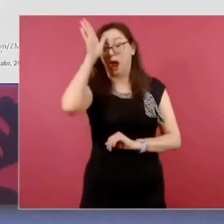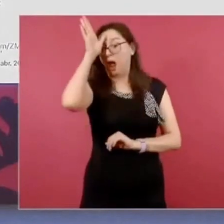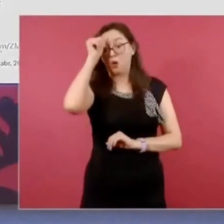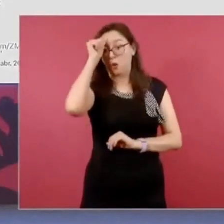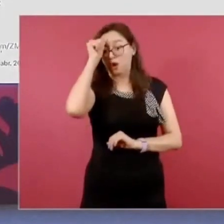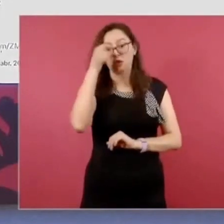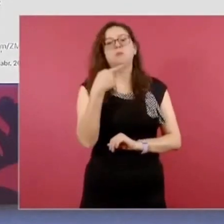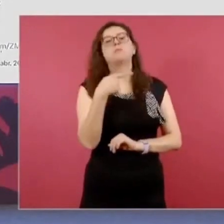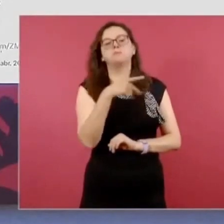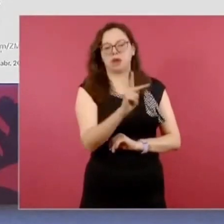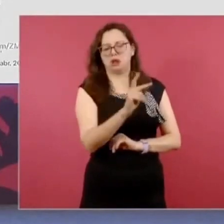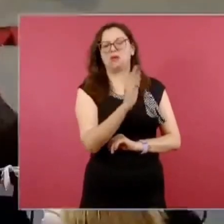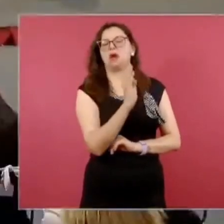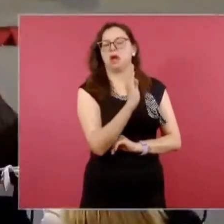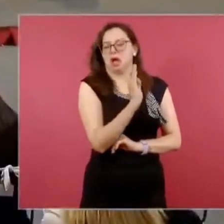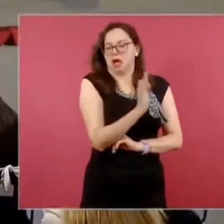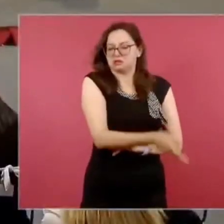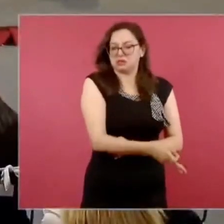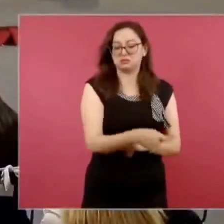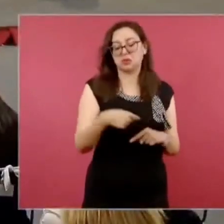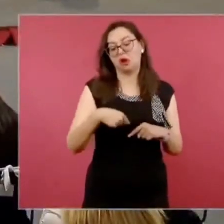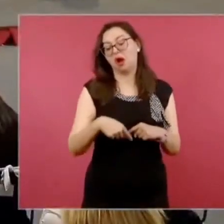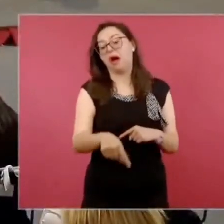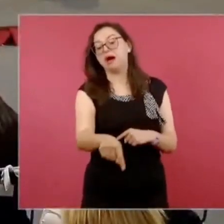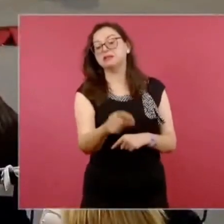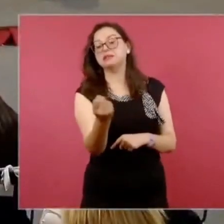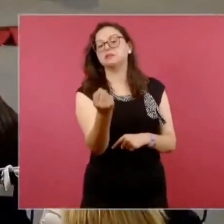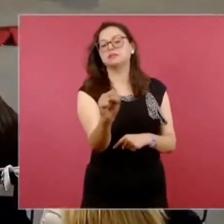cuchareada de Roy Campos.